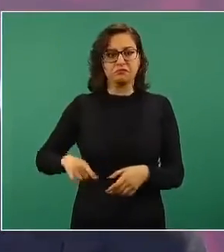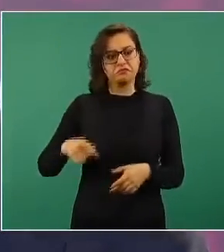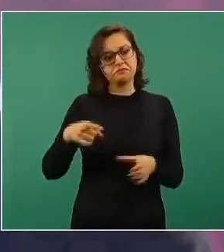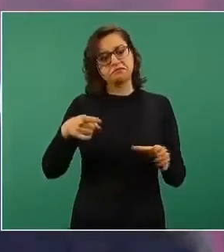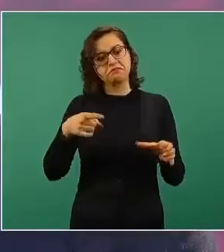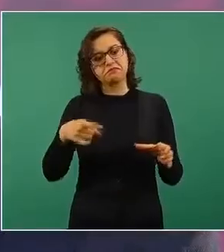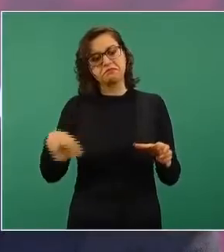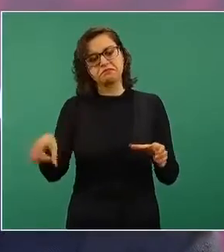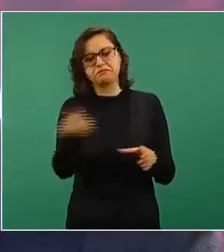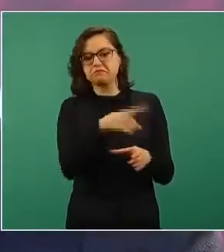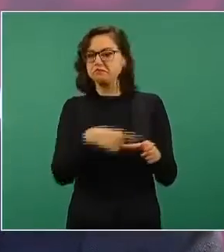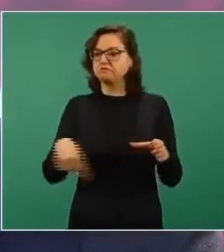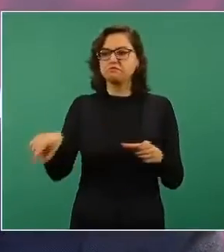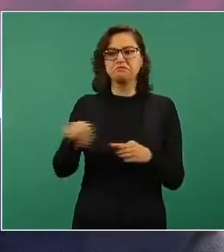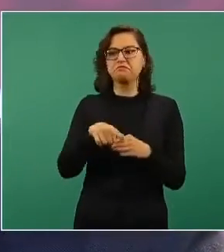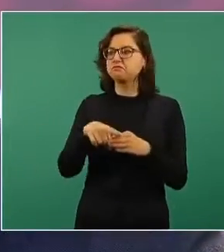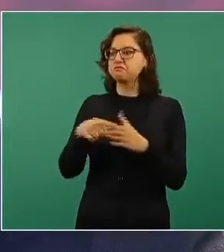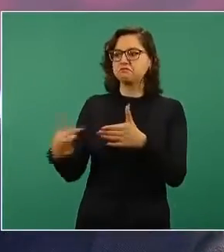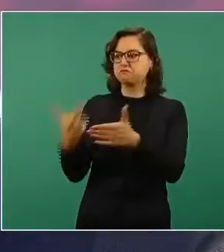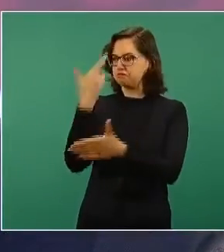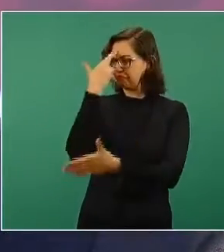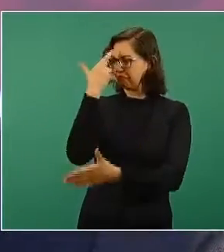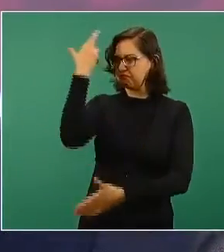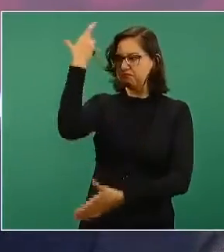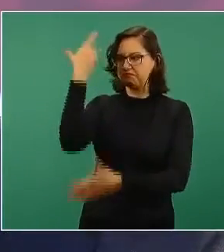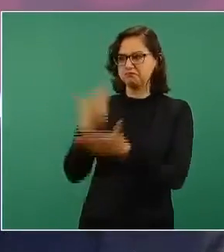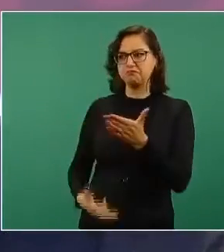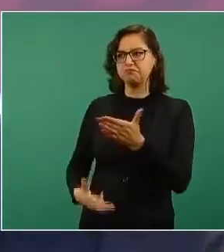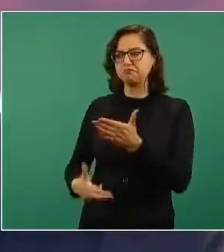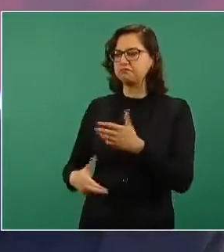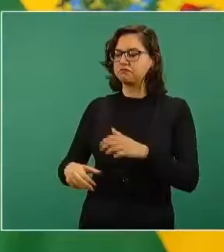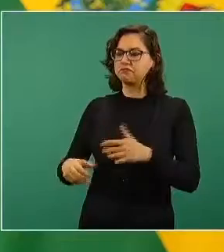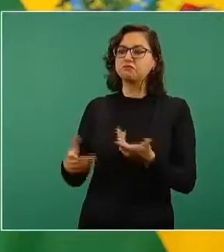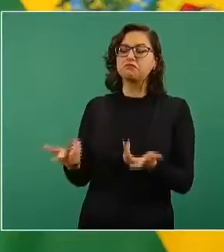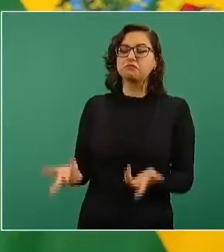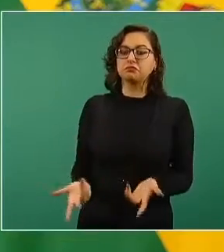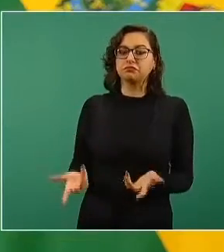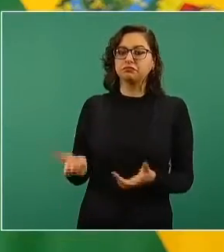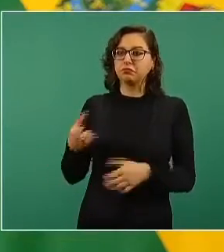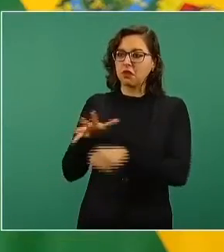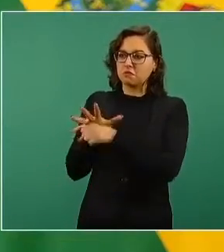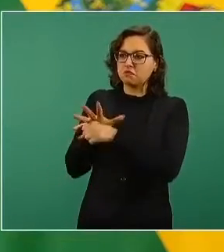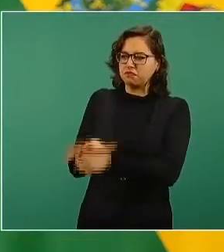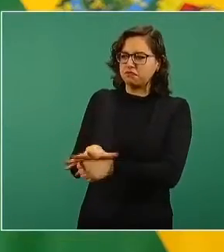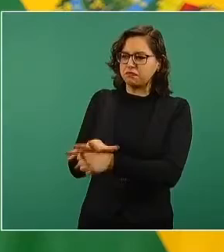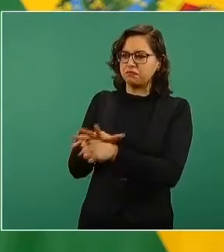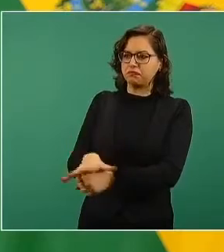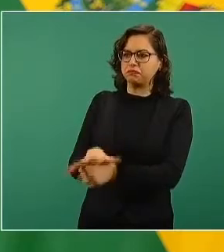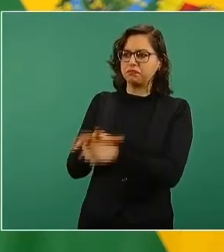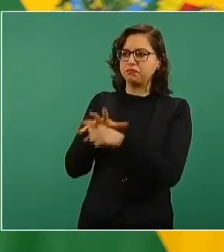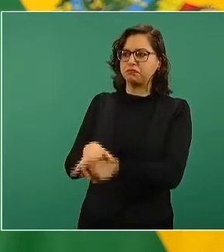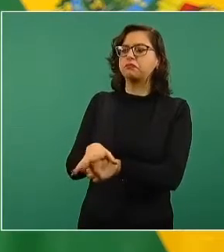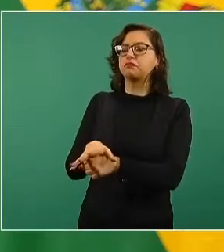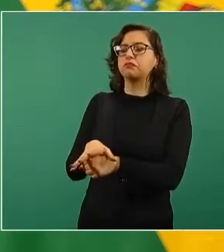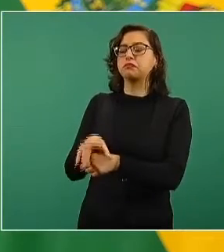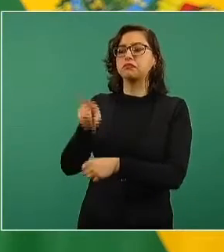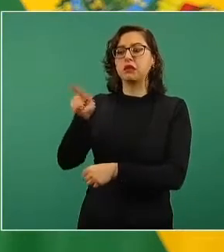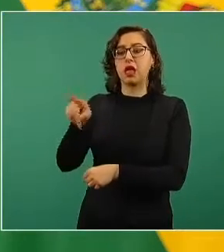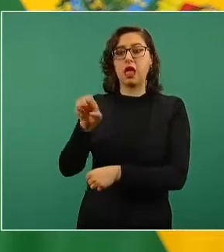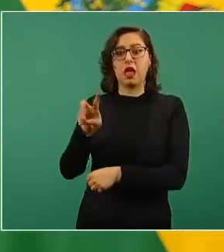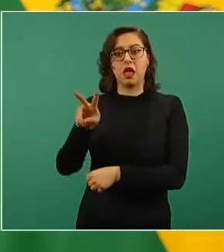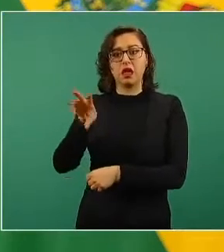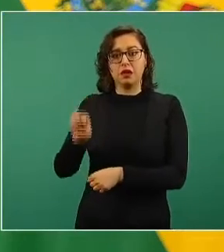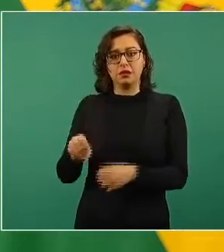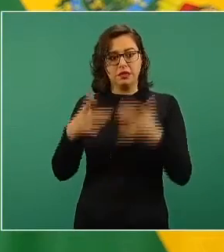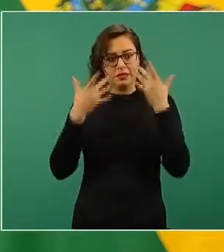Se obligó al presidente Evo a renunciar y se